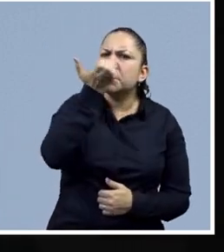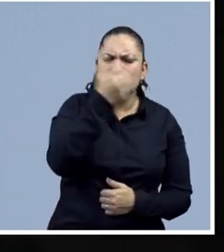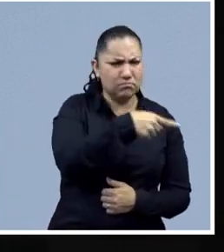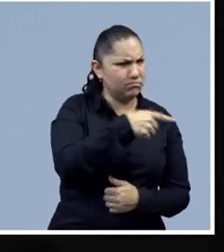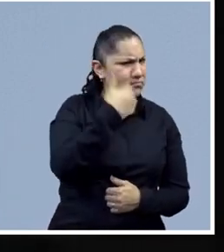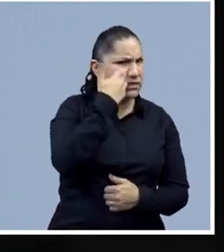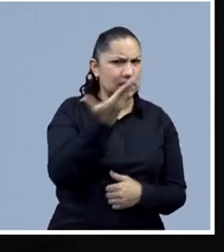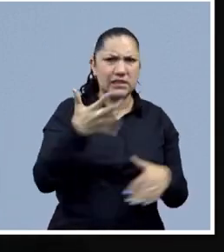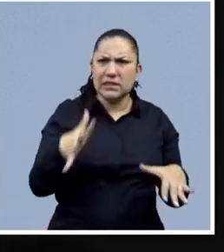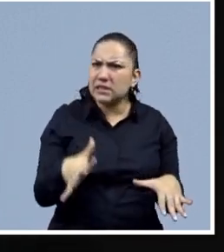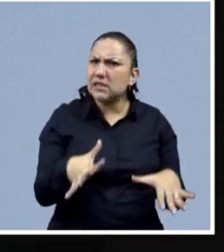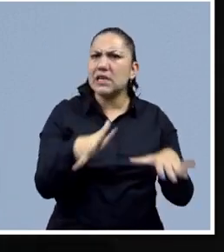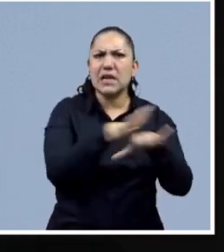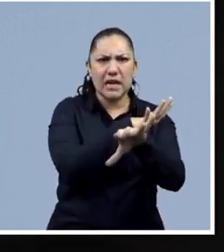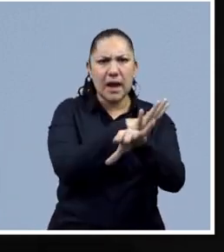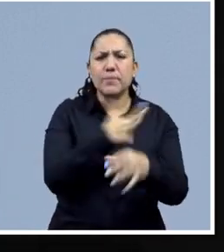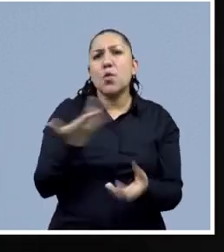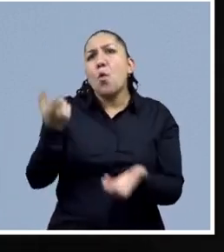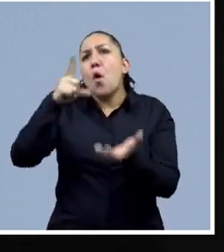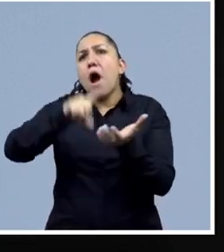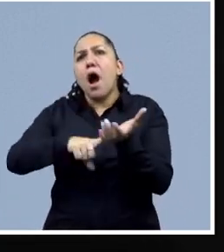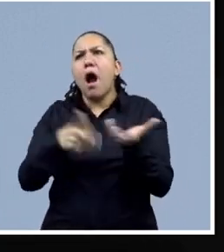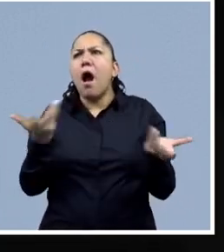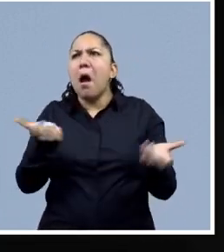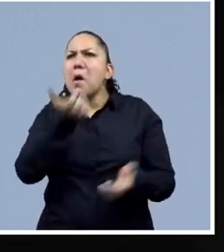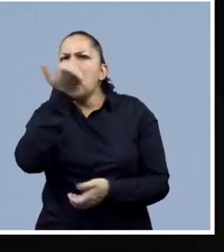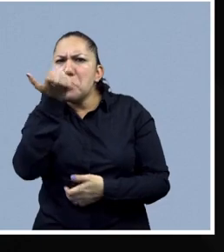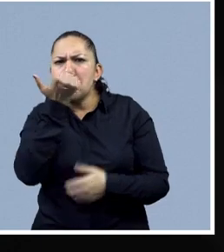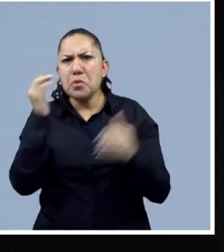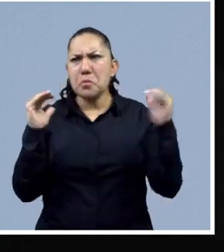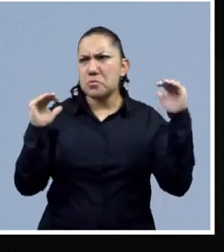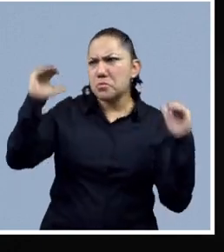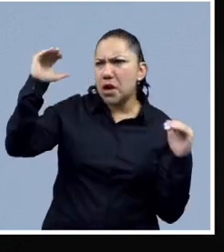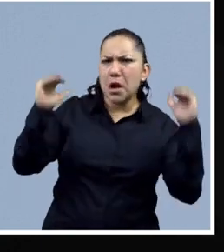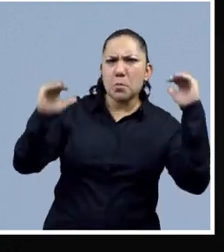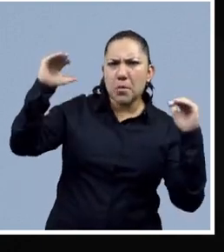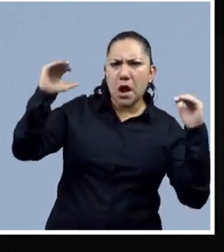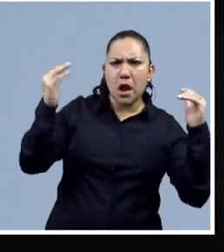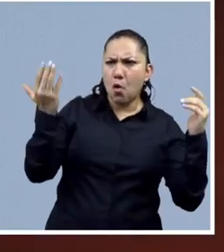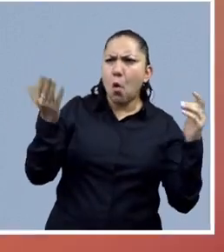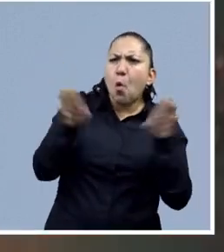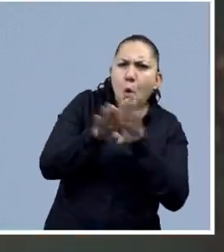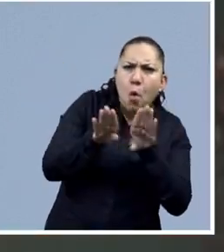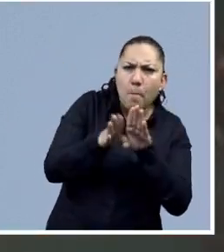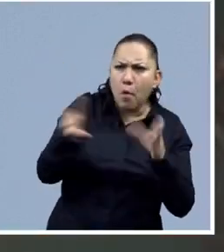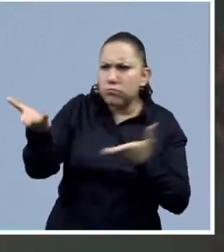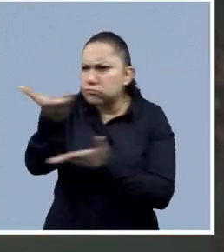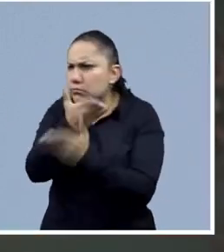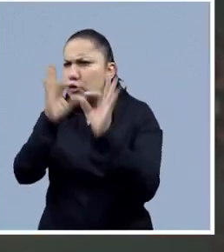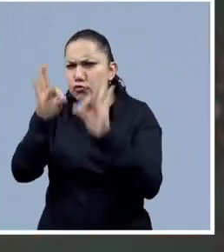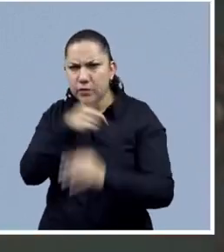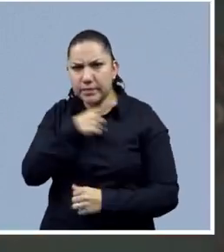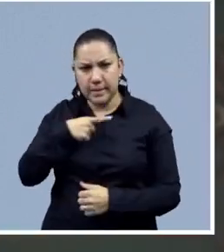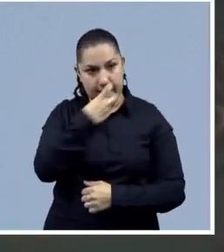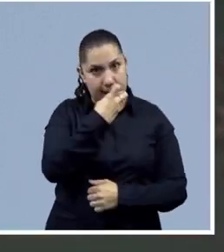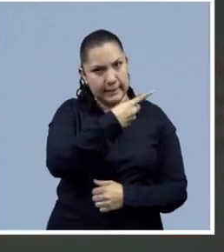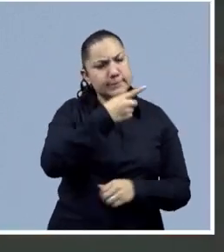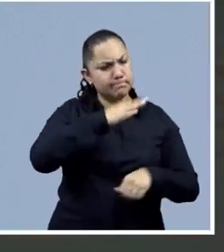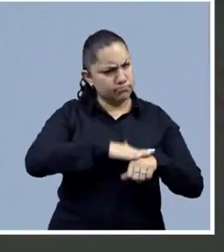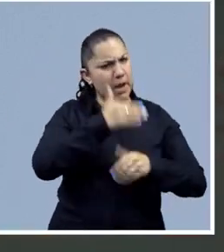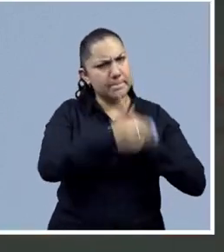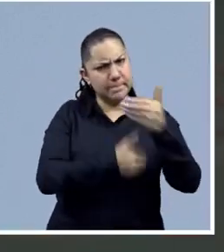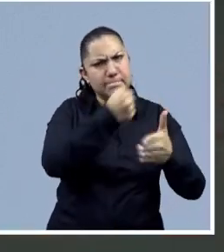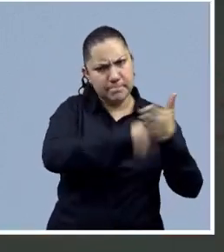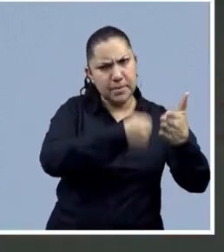tienen los hombres y también mujeres y la comunidad sobre cuáles son las relaciones o cómo deben ser las relaciones entre los sexos. Asimismo,